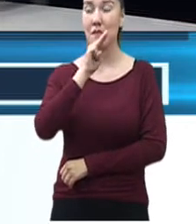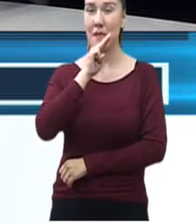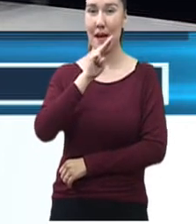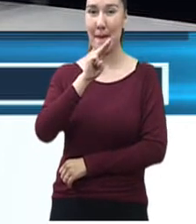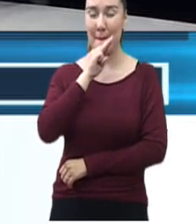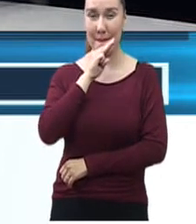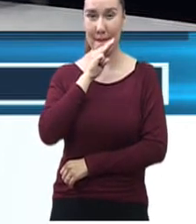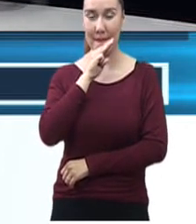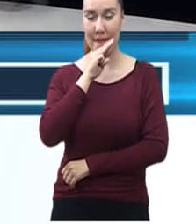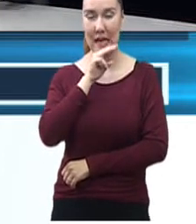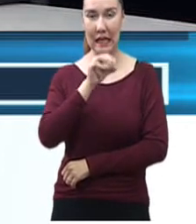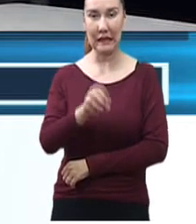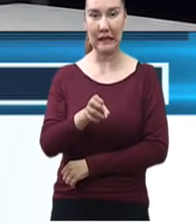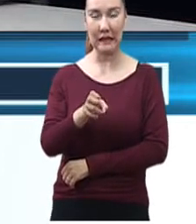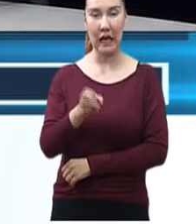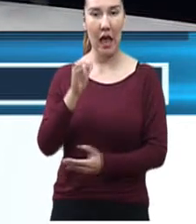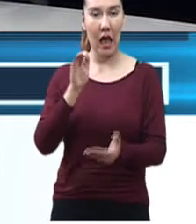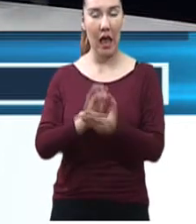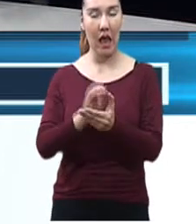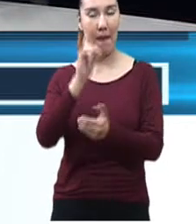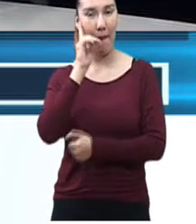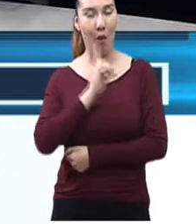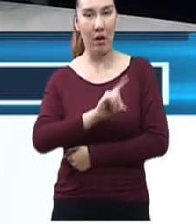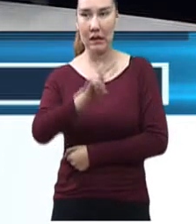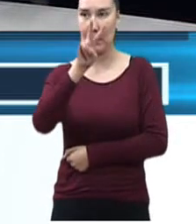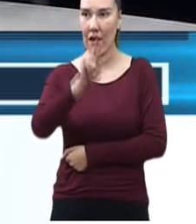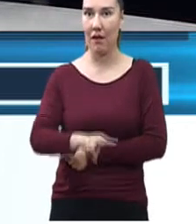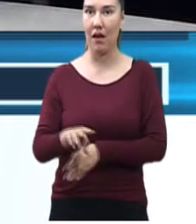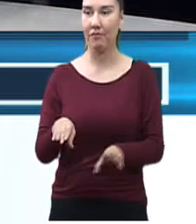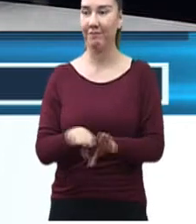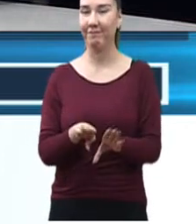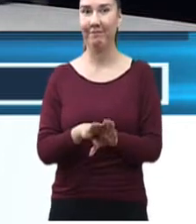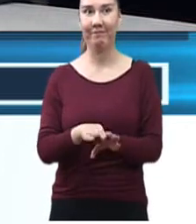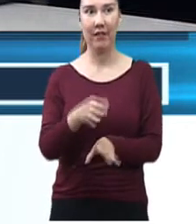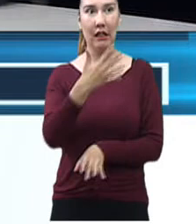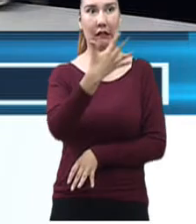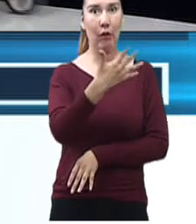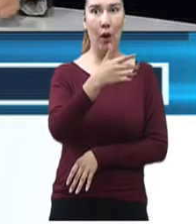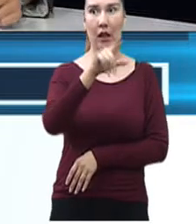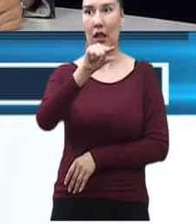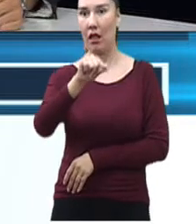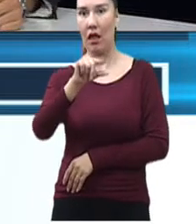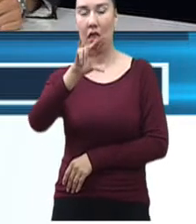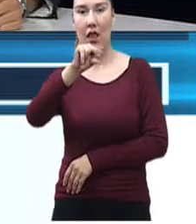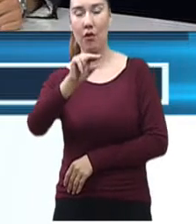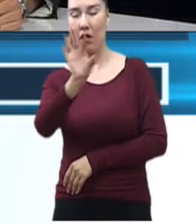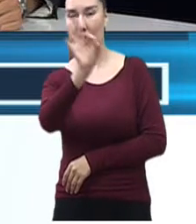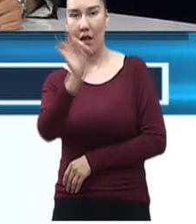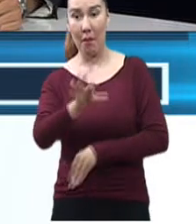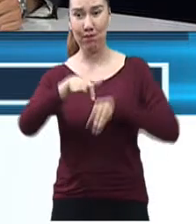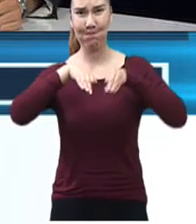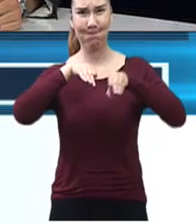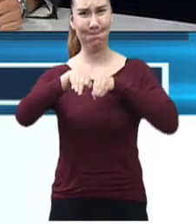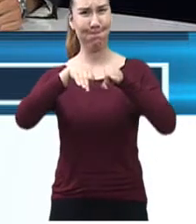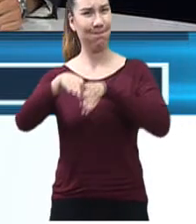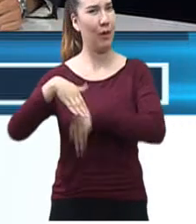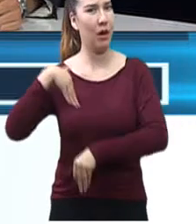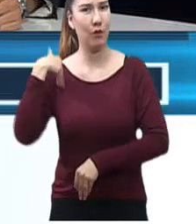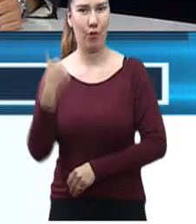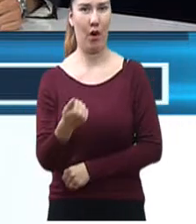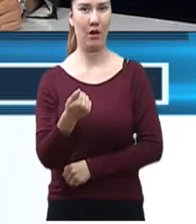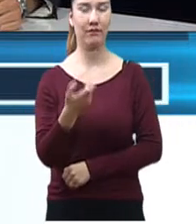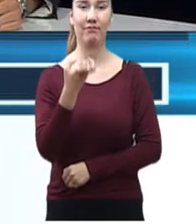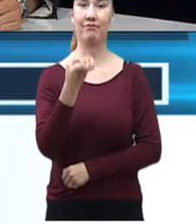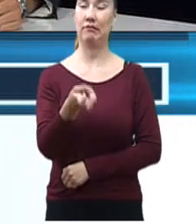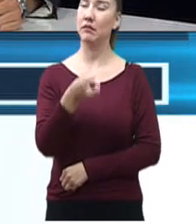la esposa, es la que lleva prácticamente, si no le digo el 50, sí el 70, 80 por ciento, presidenta. Así es, así